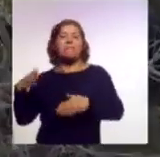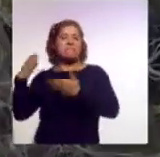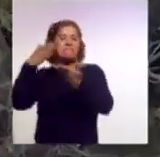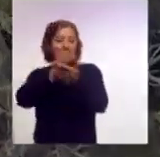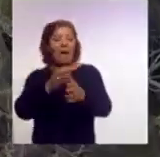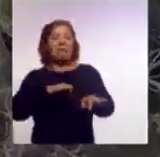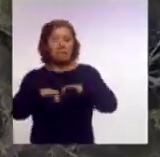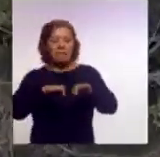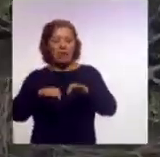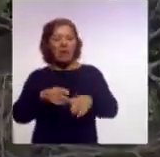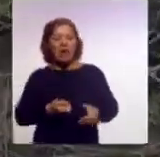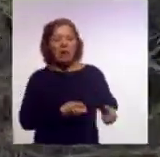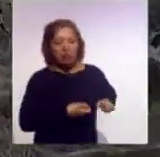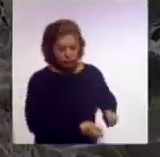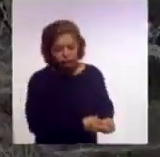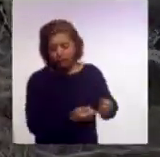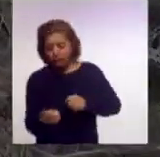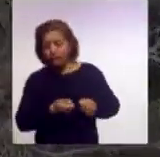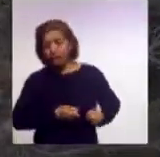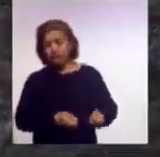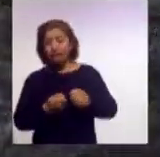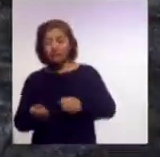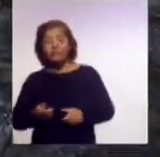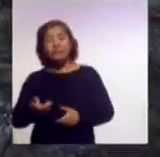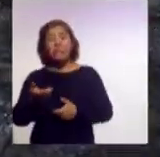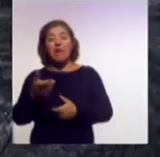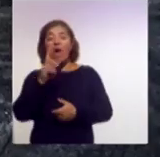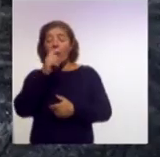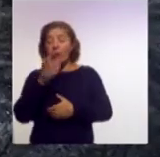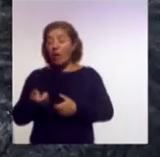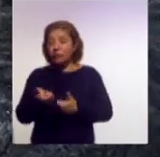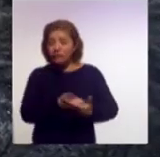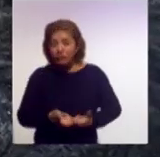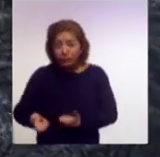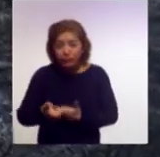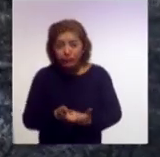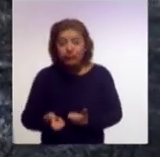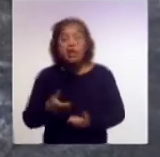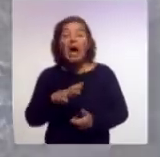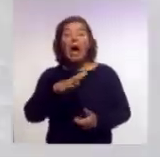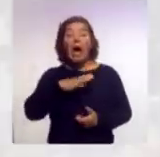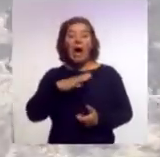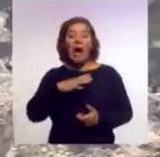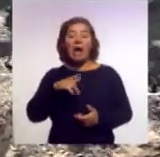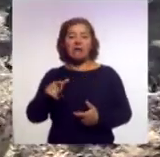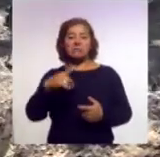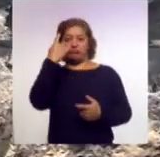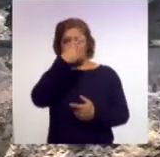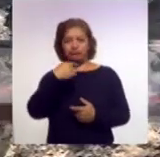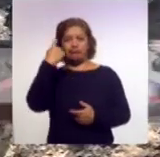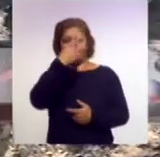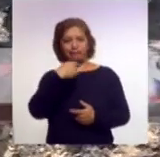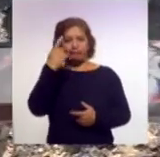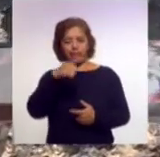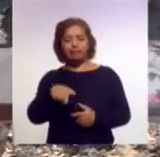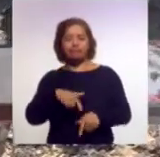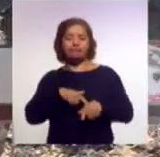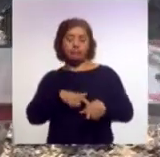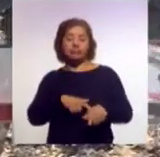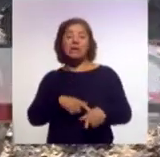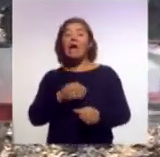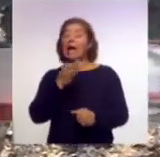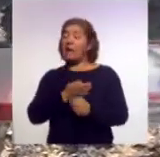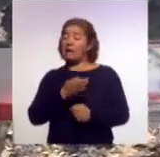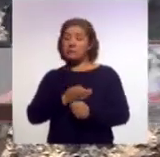labores se extendieron por varias horas y fue necesario activar el equipo estatal de manejo de incidentes. Hasta el momento, los brigadistas